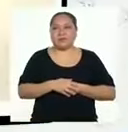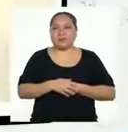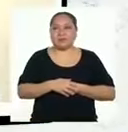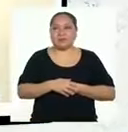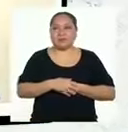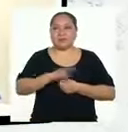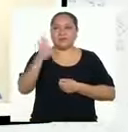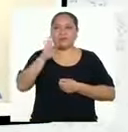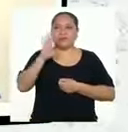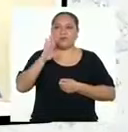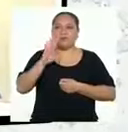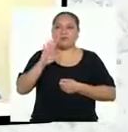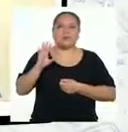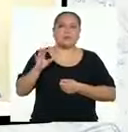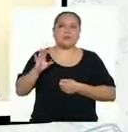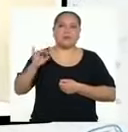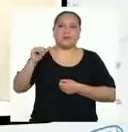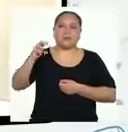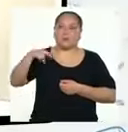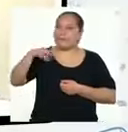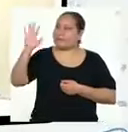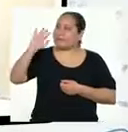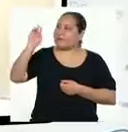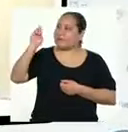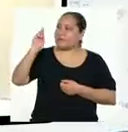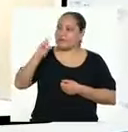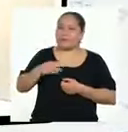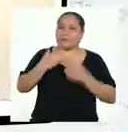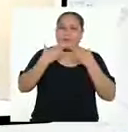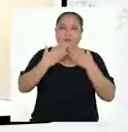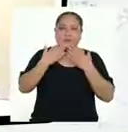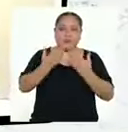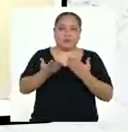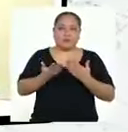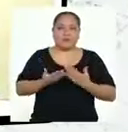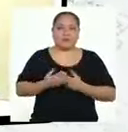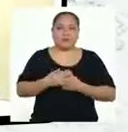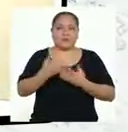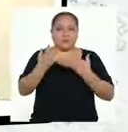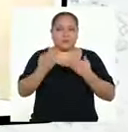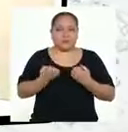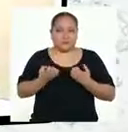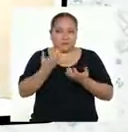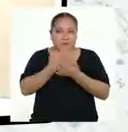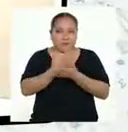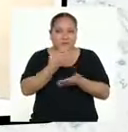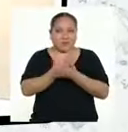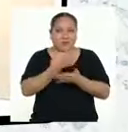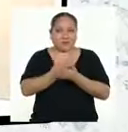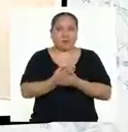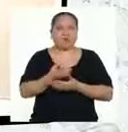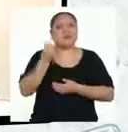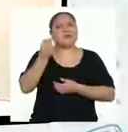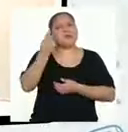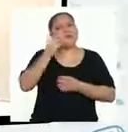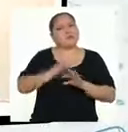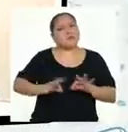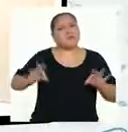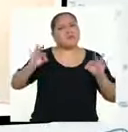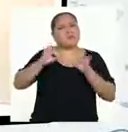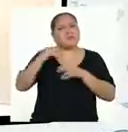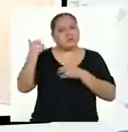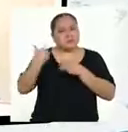Hola, Yanira. Hola, profesora. Gracias por invitarme. Quisiera corroborar. ¿Por qué es importante